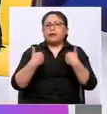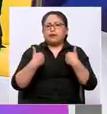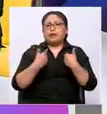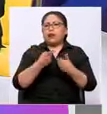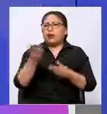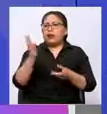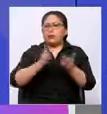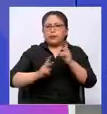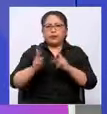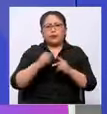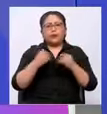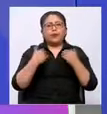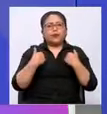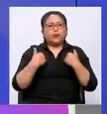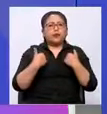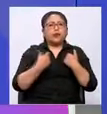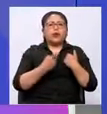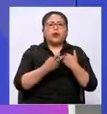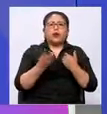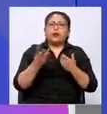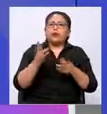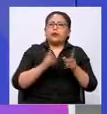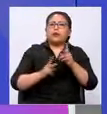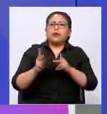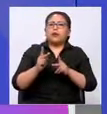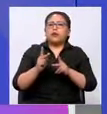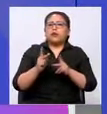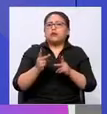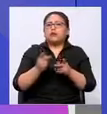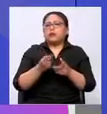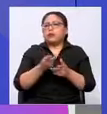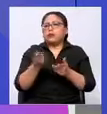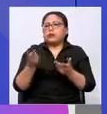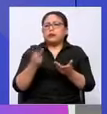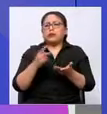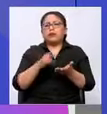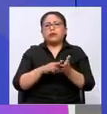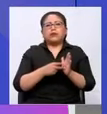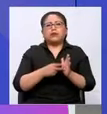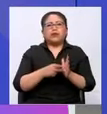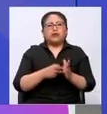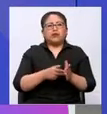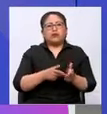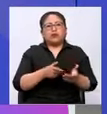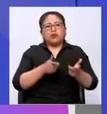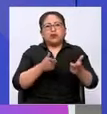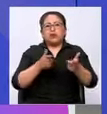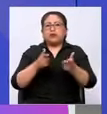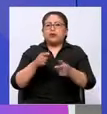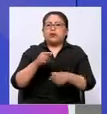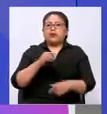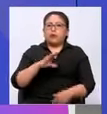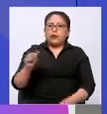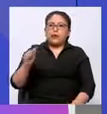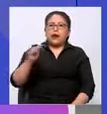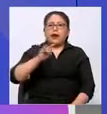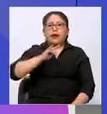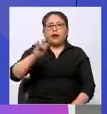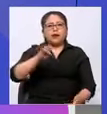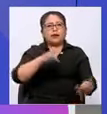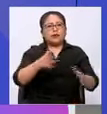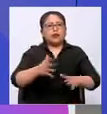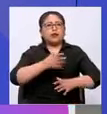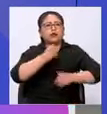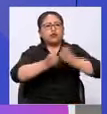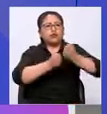incluso que ha sido parte de lo que ha significado las masacres en Sacabas, en Cata y los otros lugares,